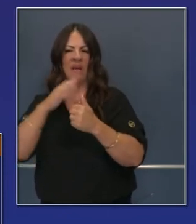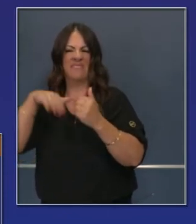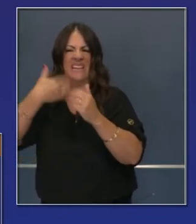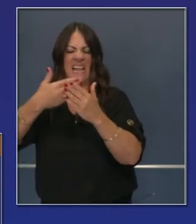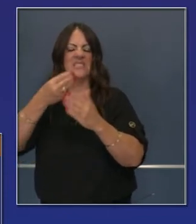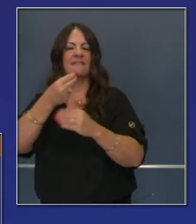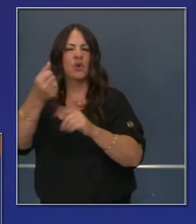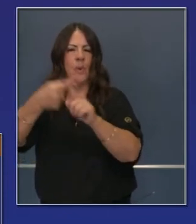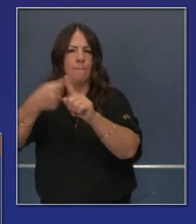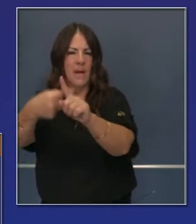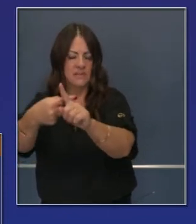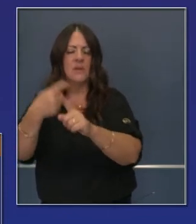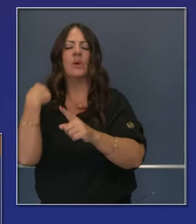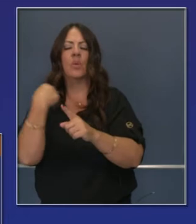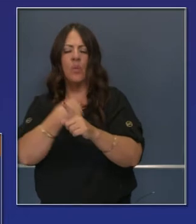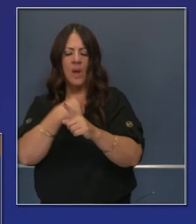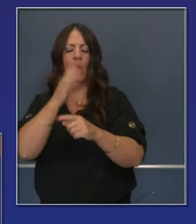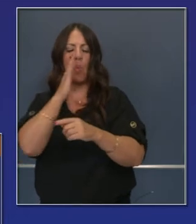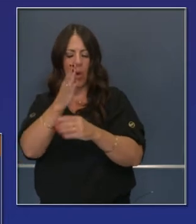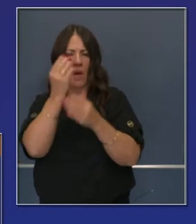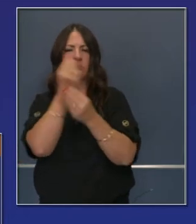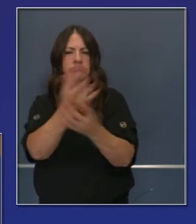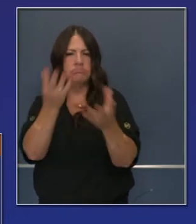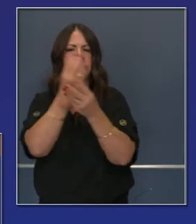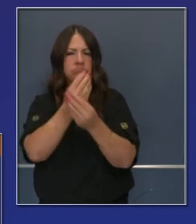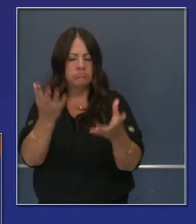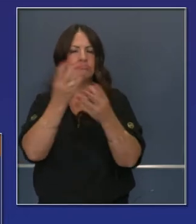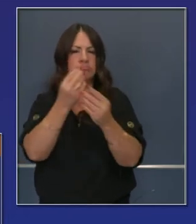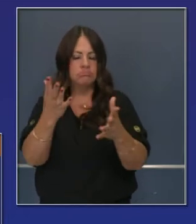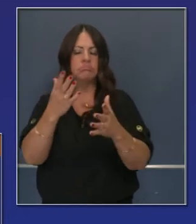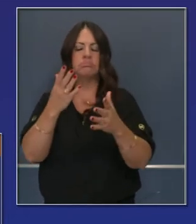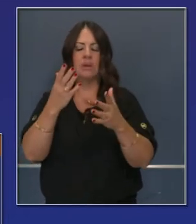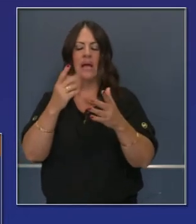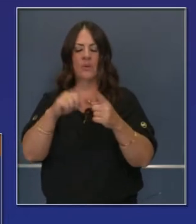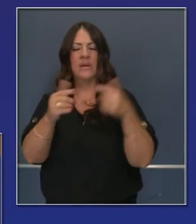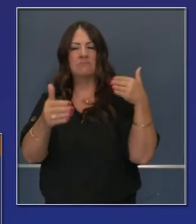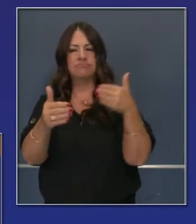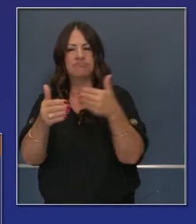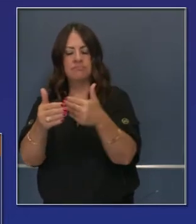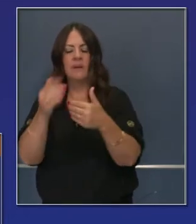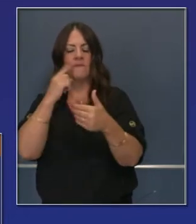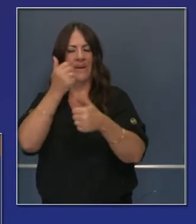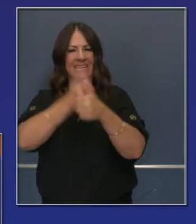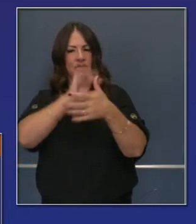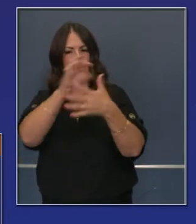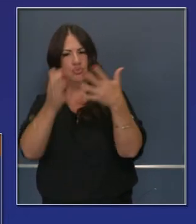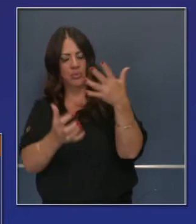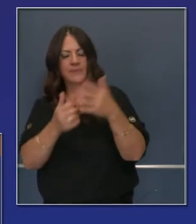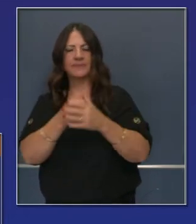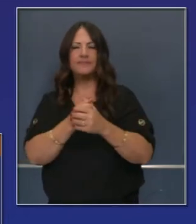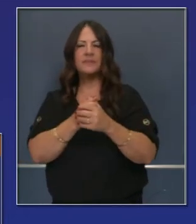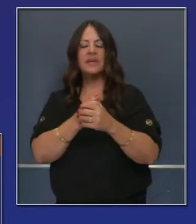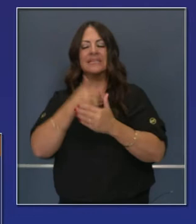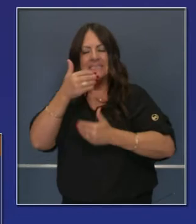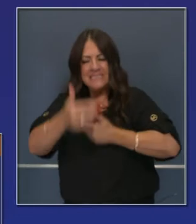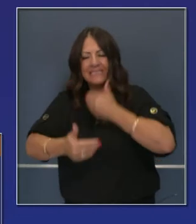diferentes que se presentarán a través de los próximos meses. Esto es algo que estamos trabajando solamente en cuanto a planificación, pero